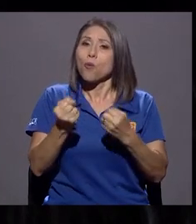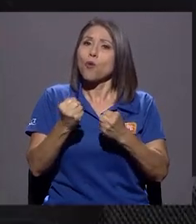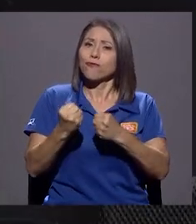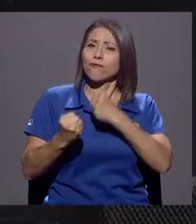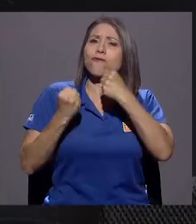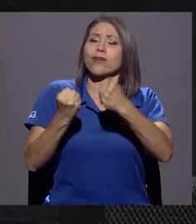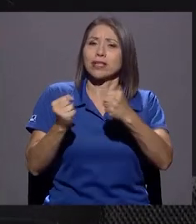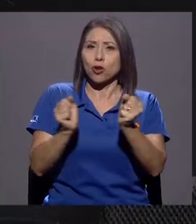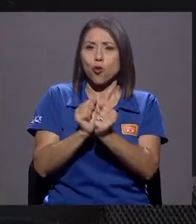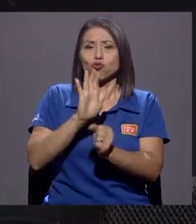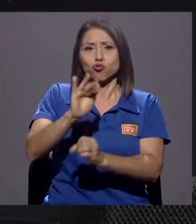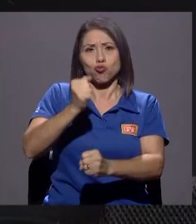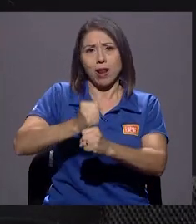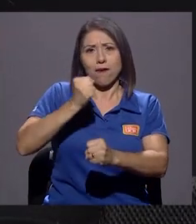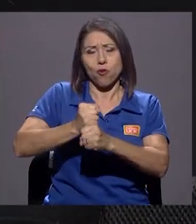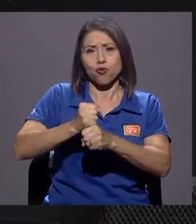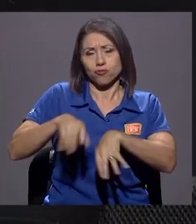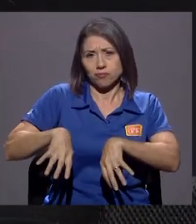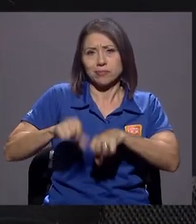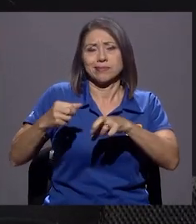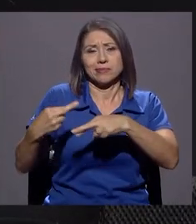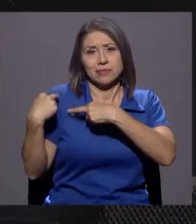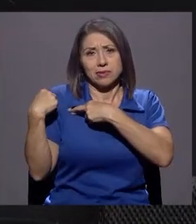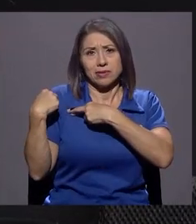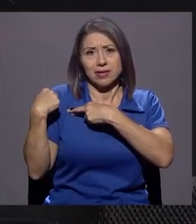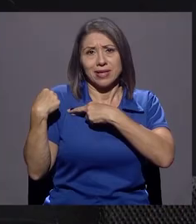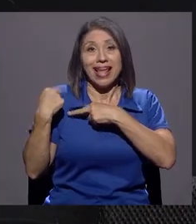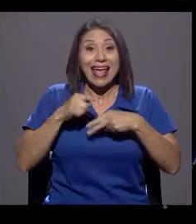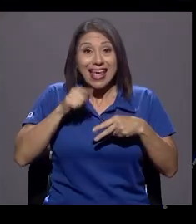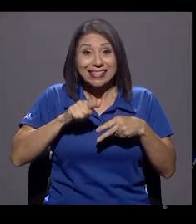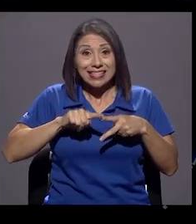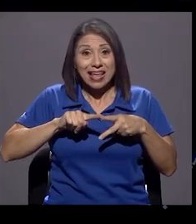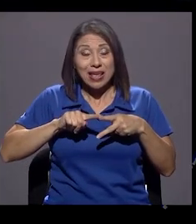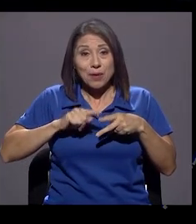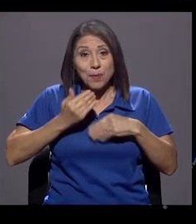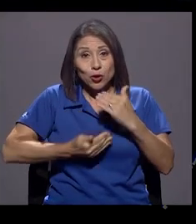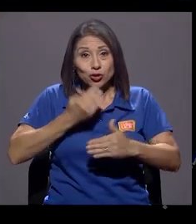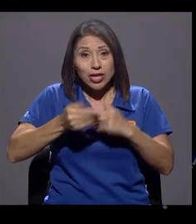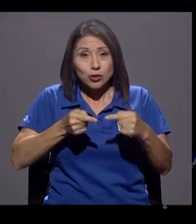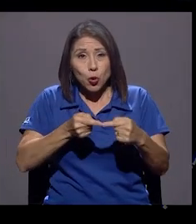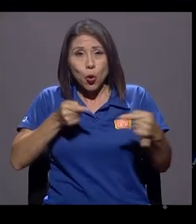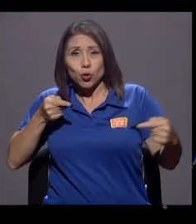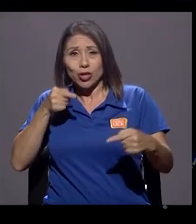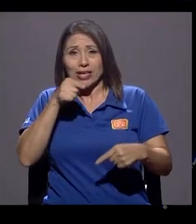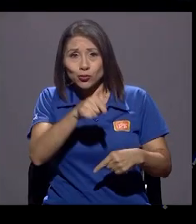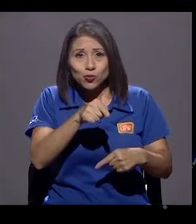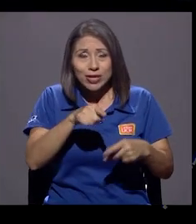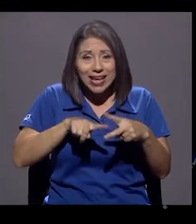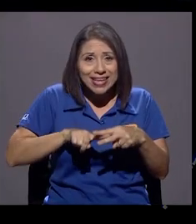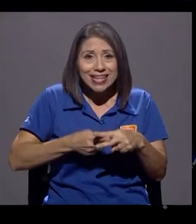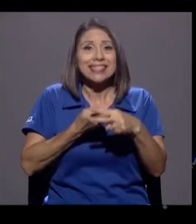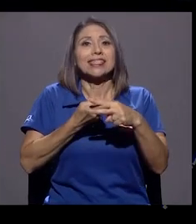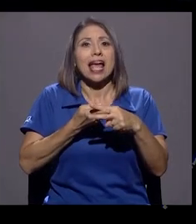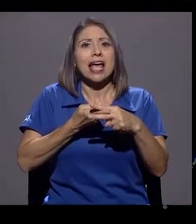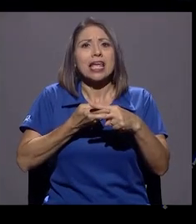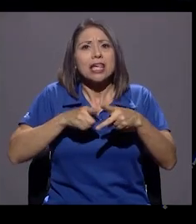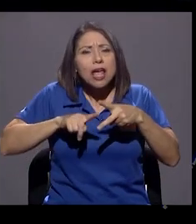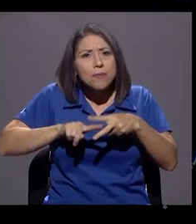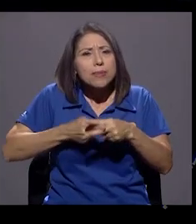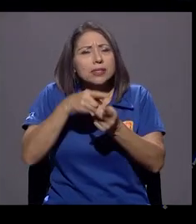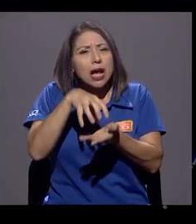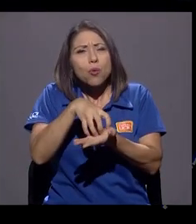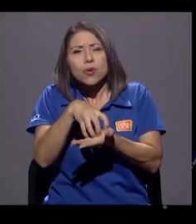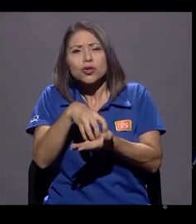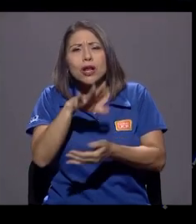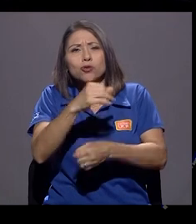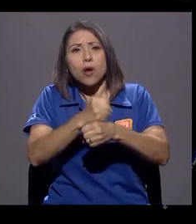realizaba. Inicia todo este proceso en contra suya y empiezan a cuestionarle su desempeño. Eso tuvo una afectación también